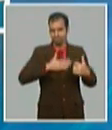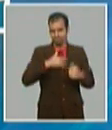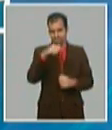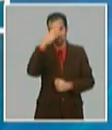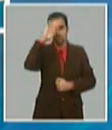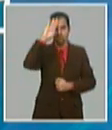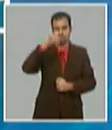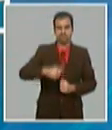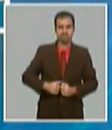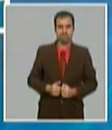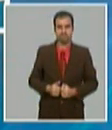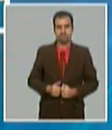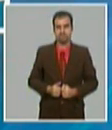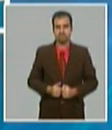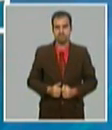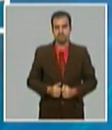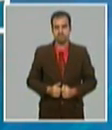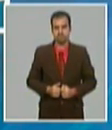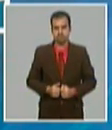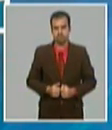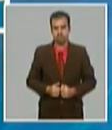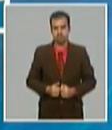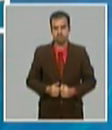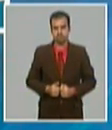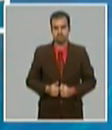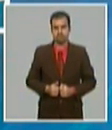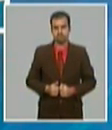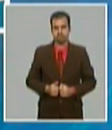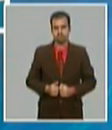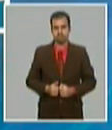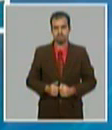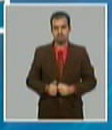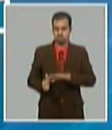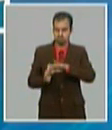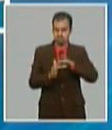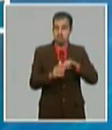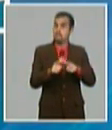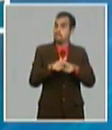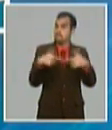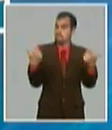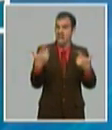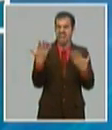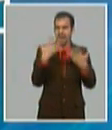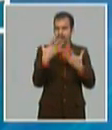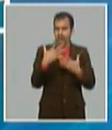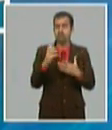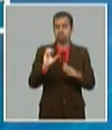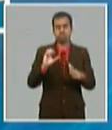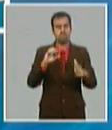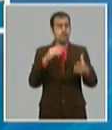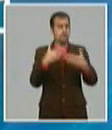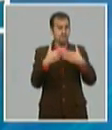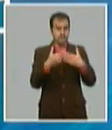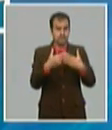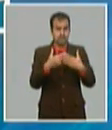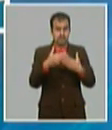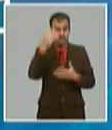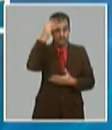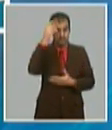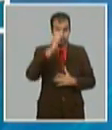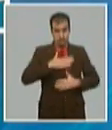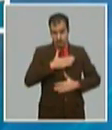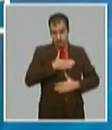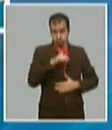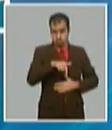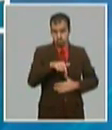Insertar la participación de las formas de gestión no estatal en el plan de la economía. Pues como hemos dicho en varias ocasiones, el plan de la